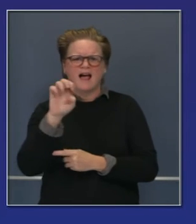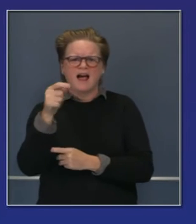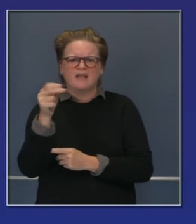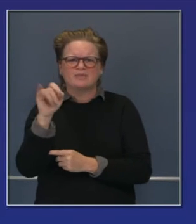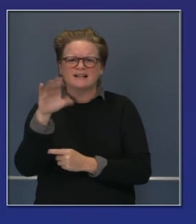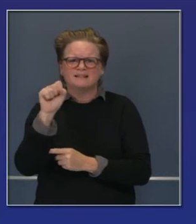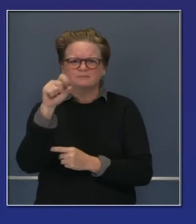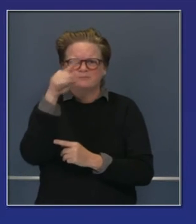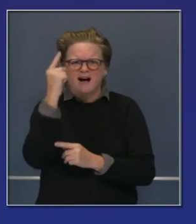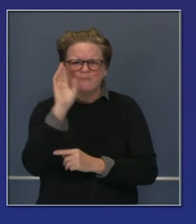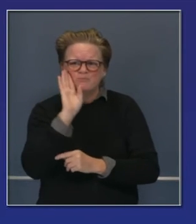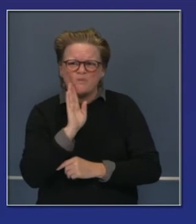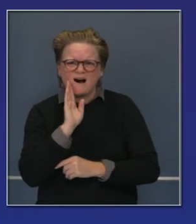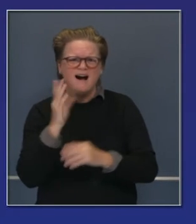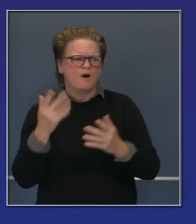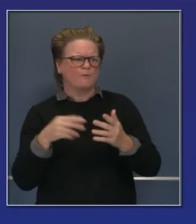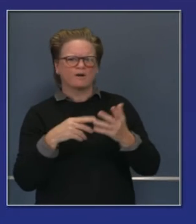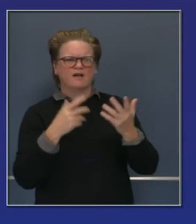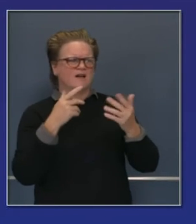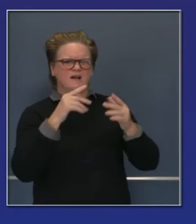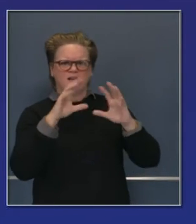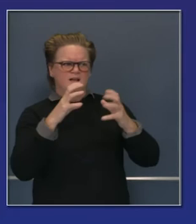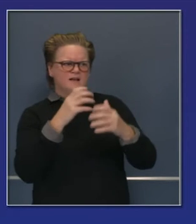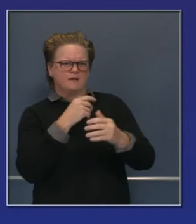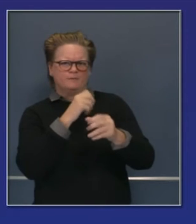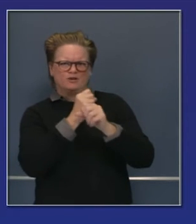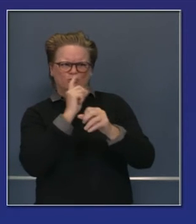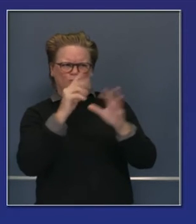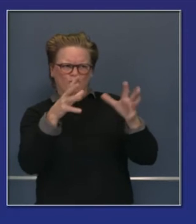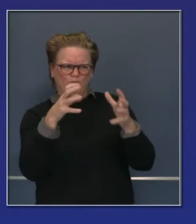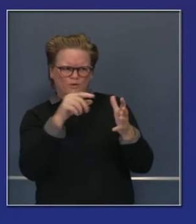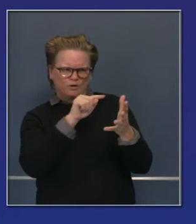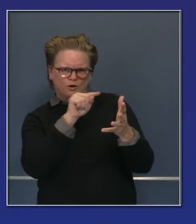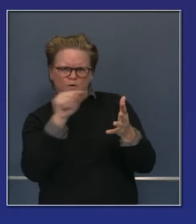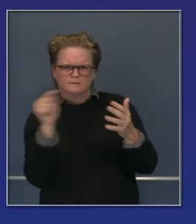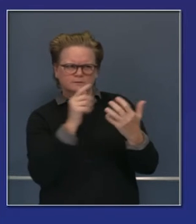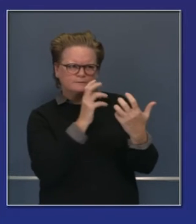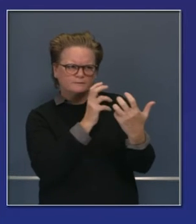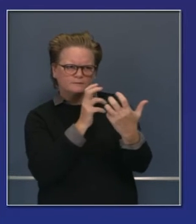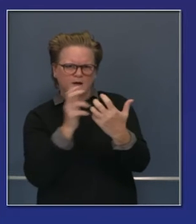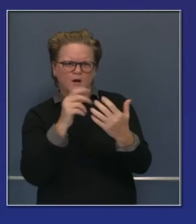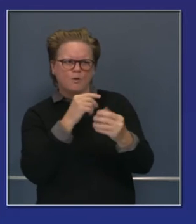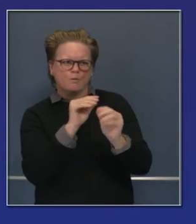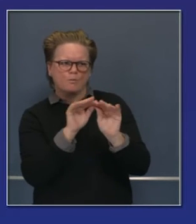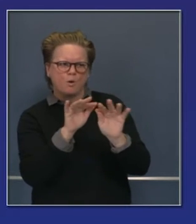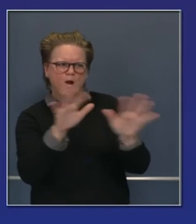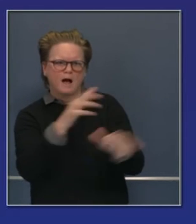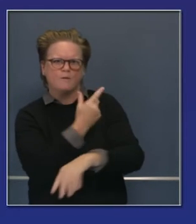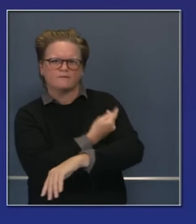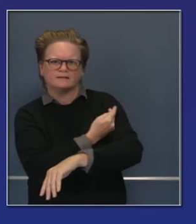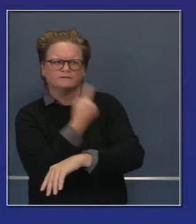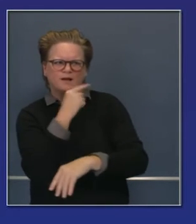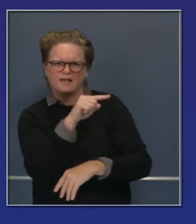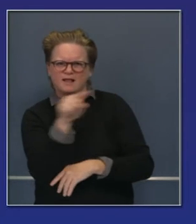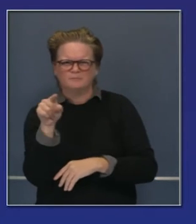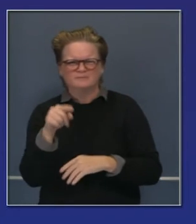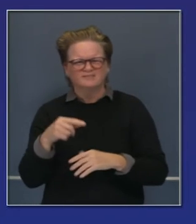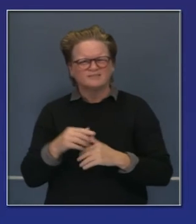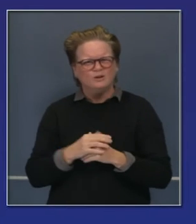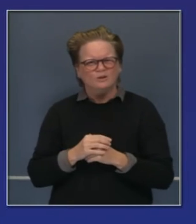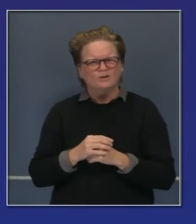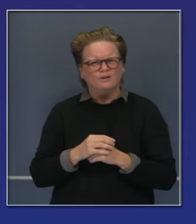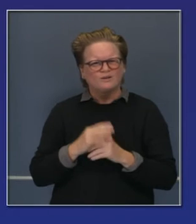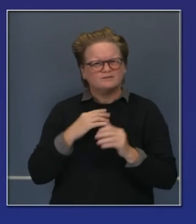para que esto nos salga correctamente con la equidad como lente. Enfocándonos en aquellos que tienen la mayor